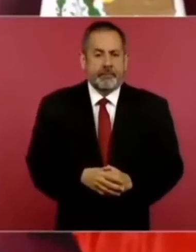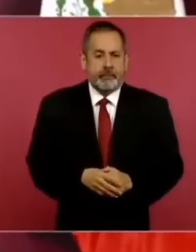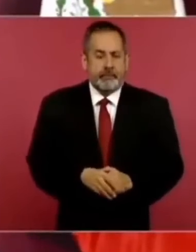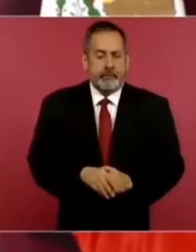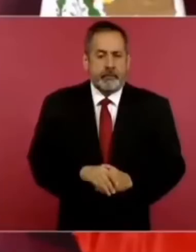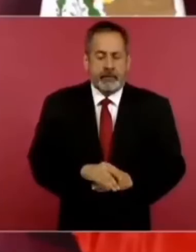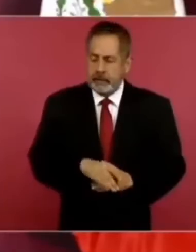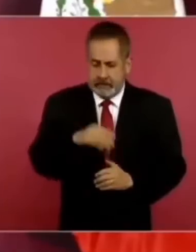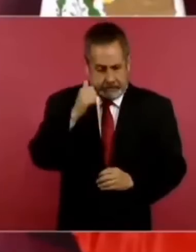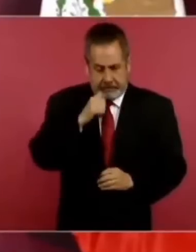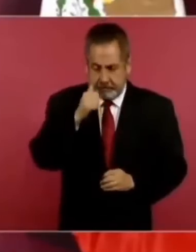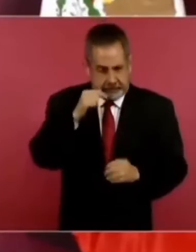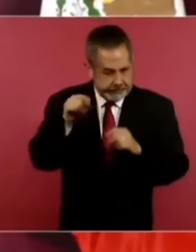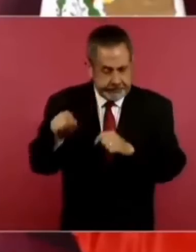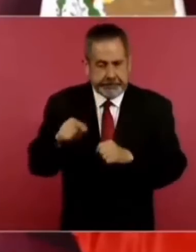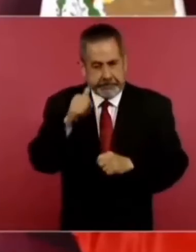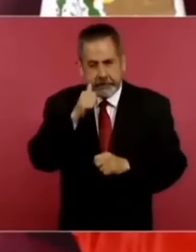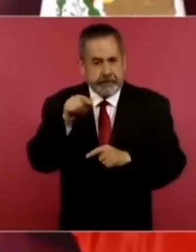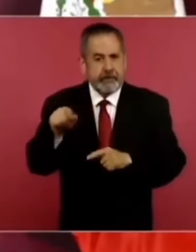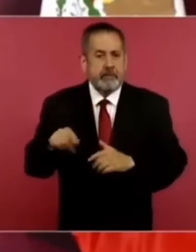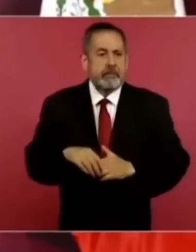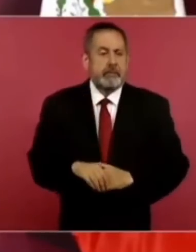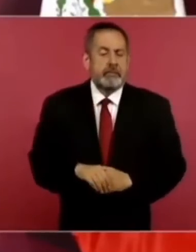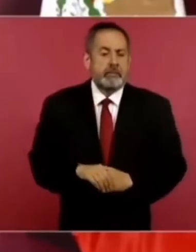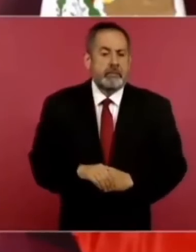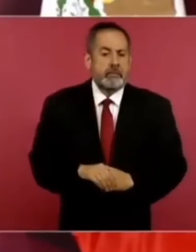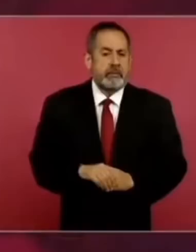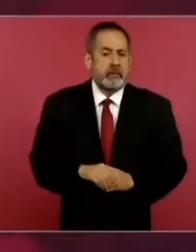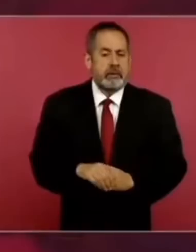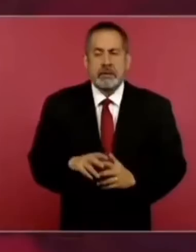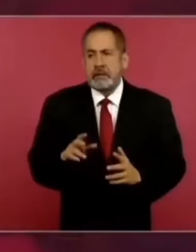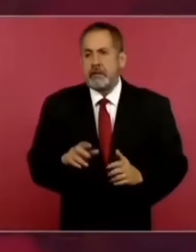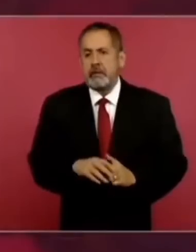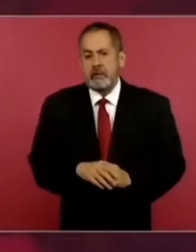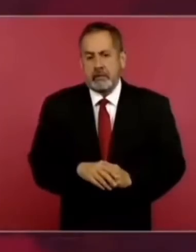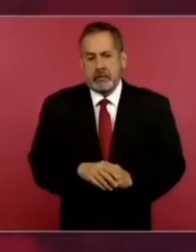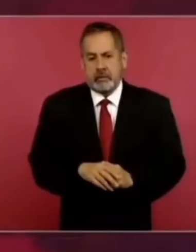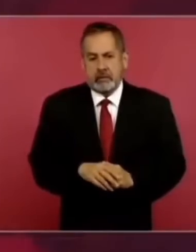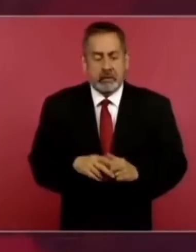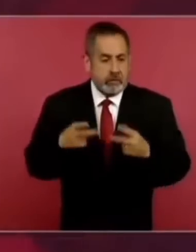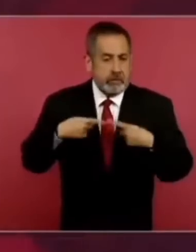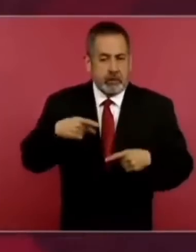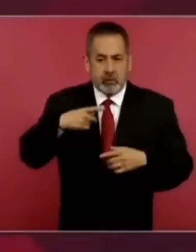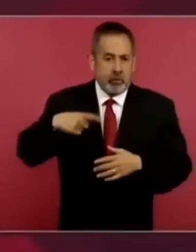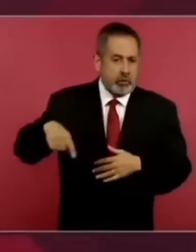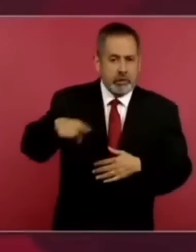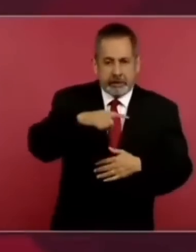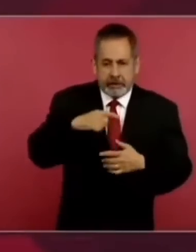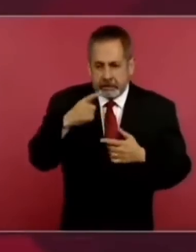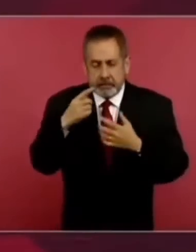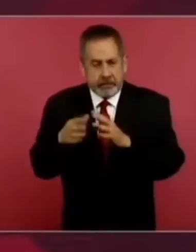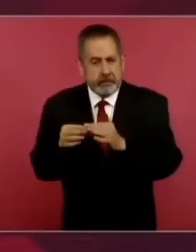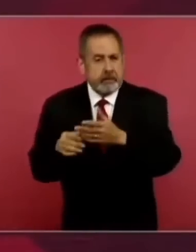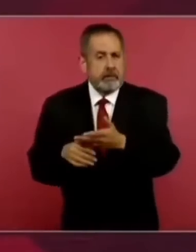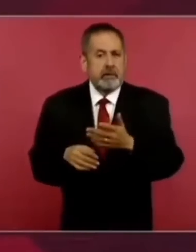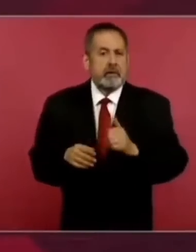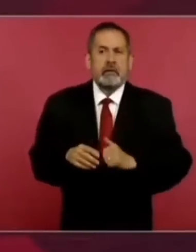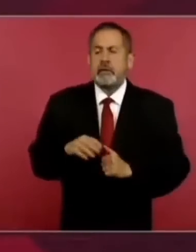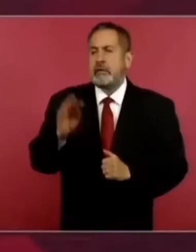Siempre. si la gente tiene